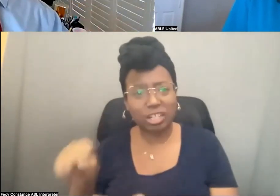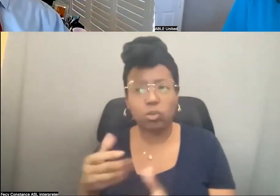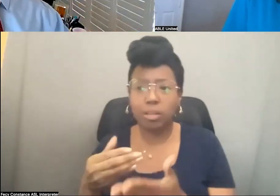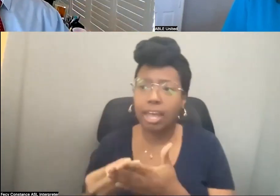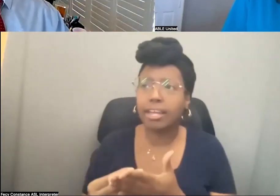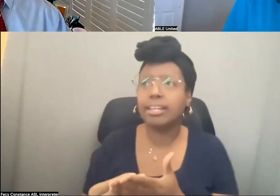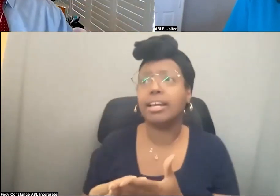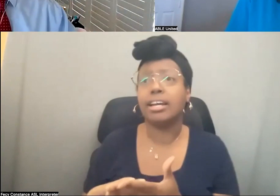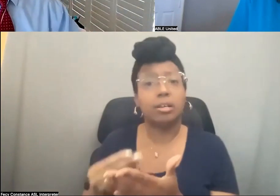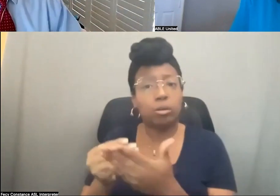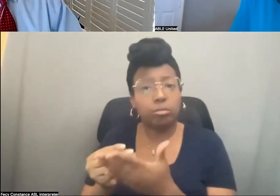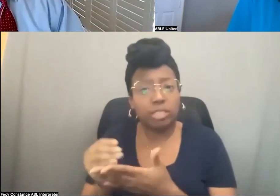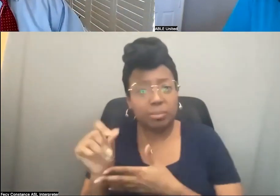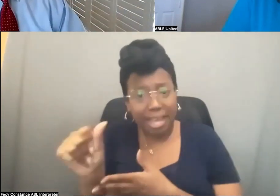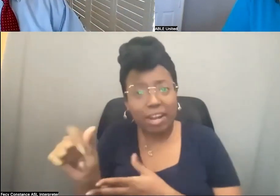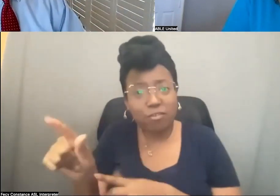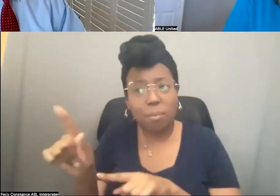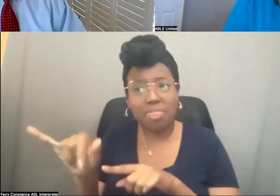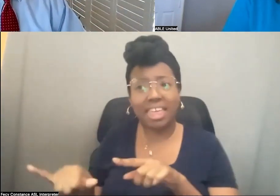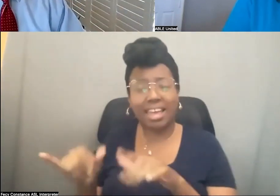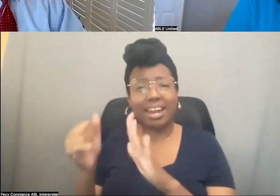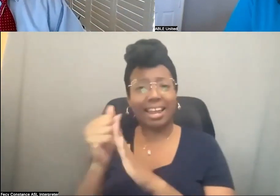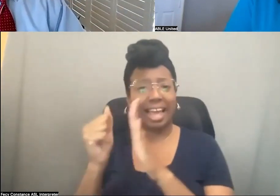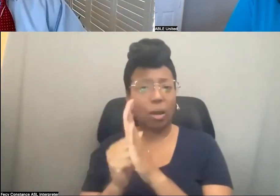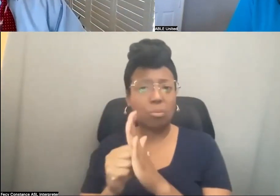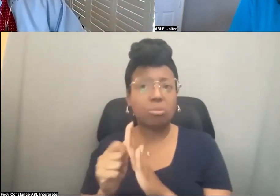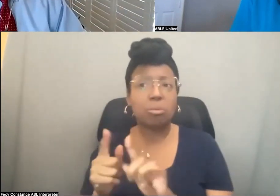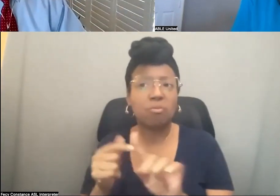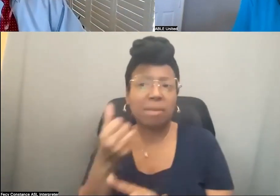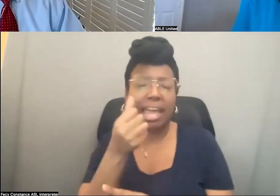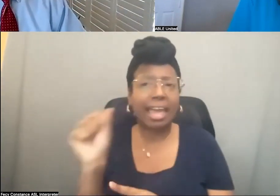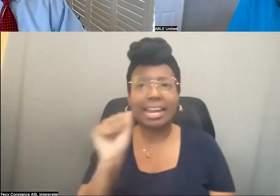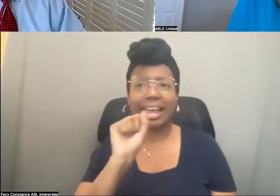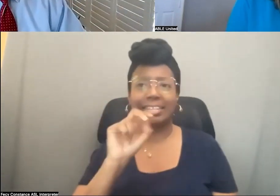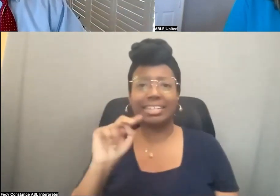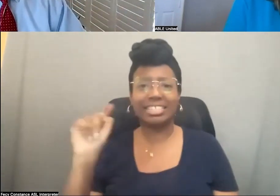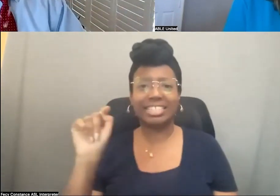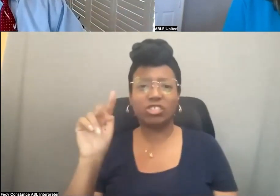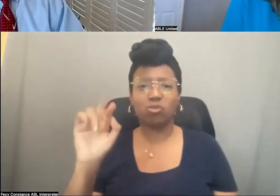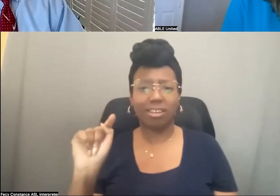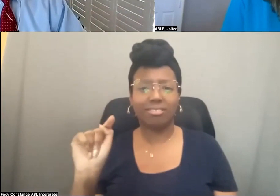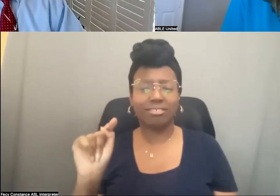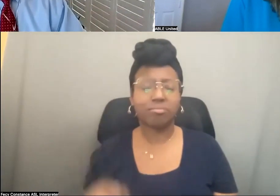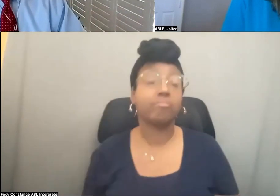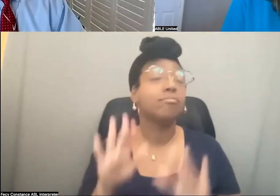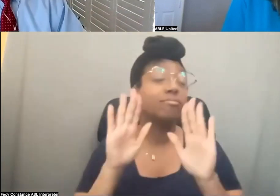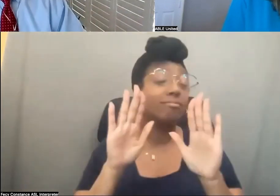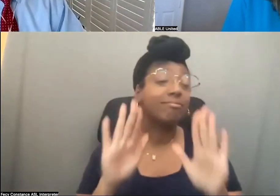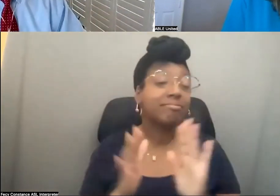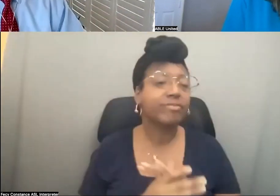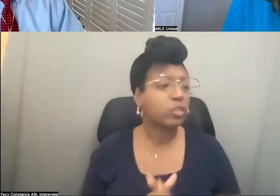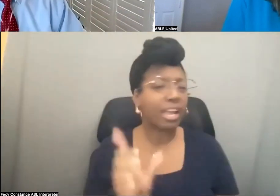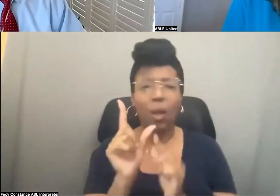se puede financiar la cuenta de ABLE de cualquier fideicomiso.